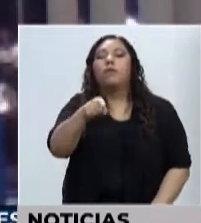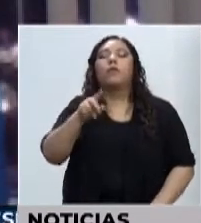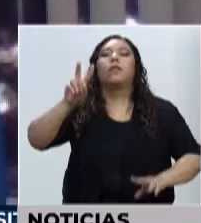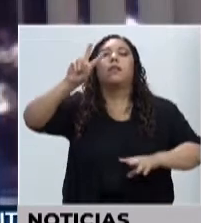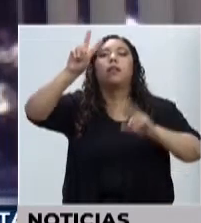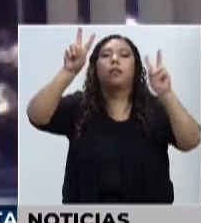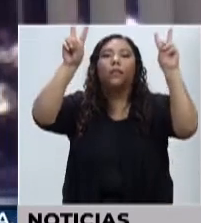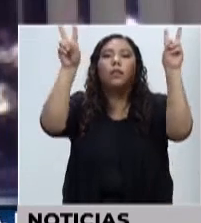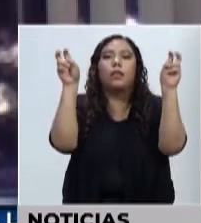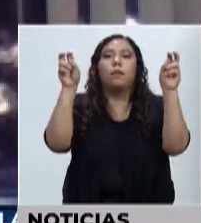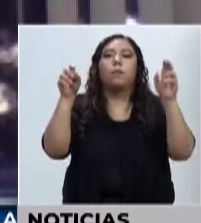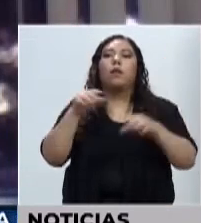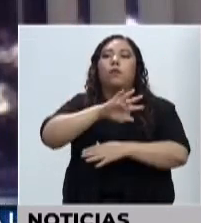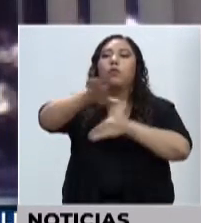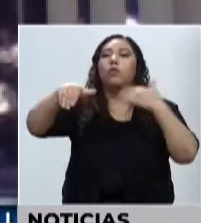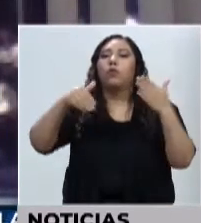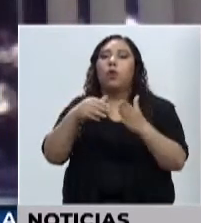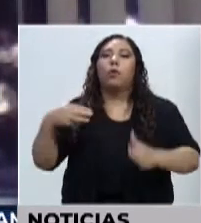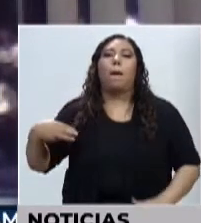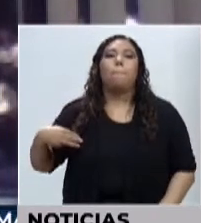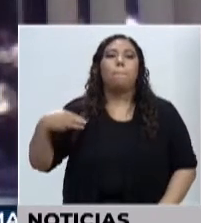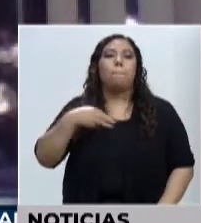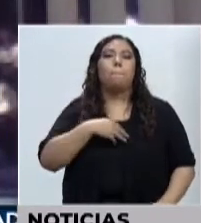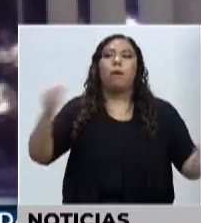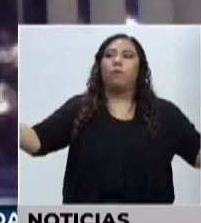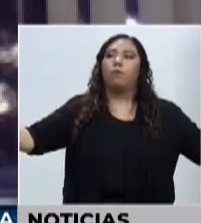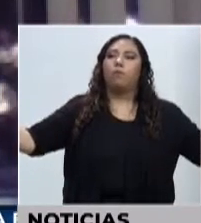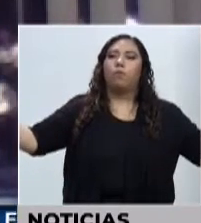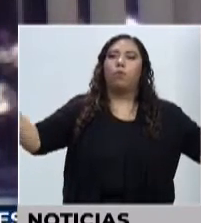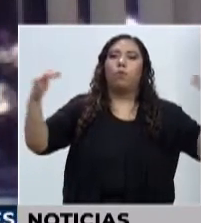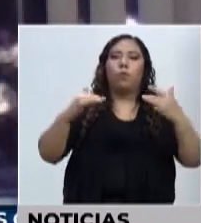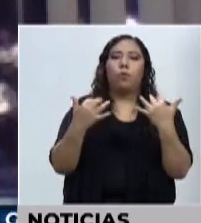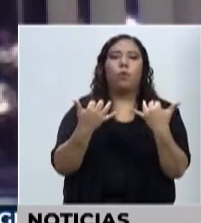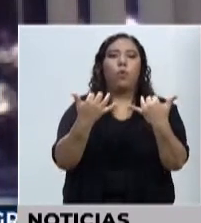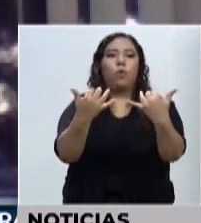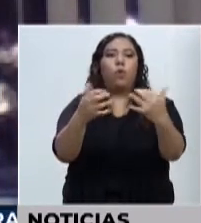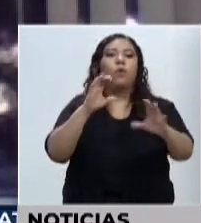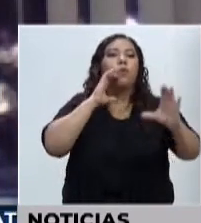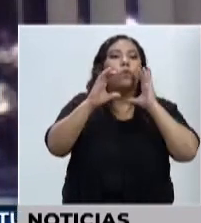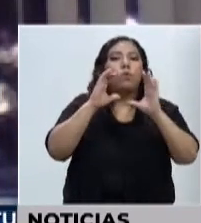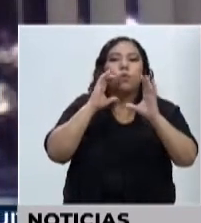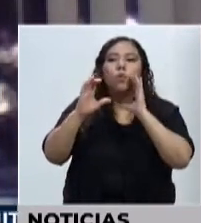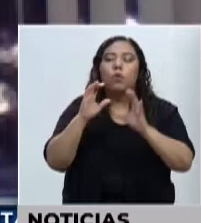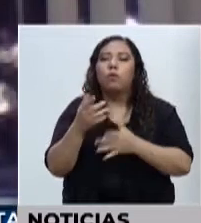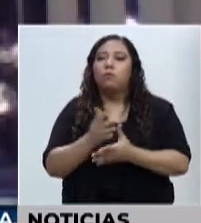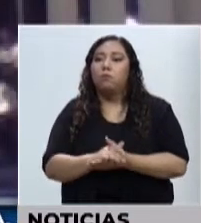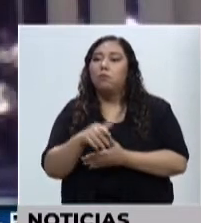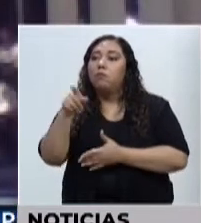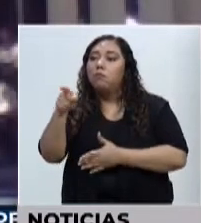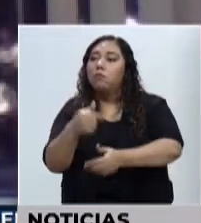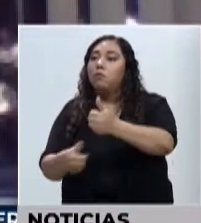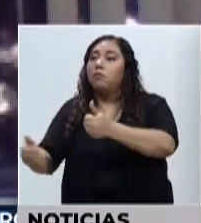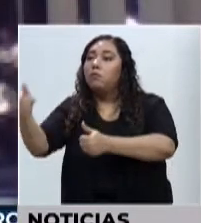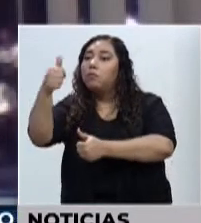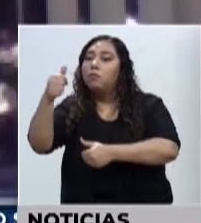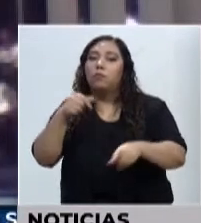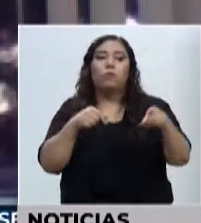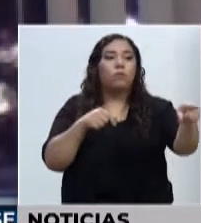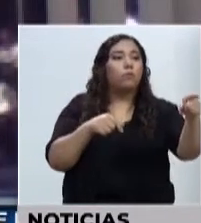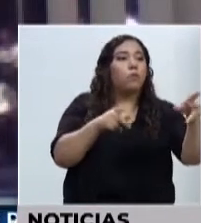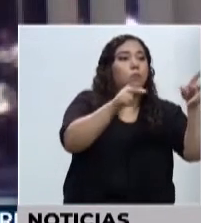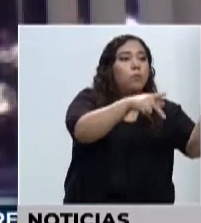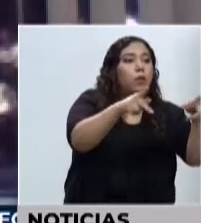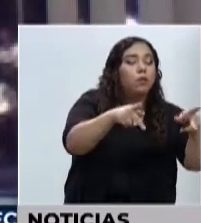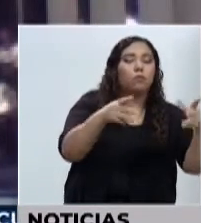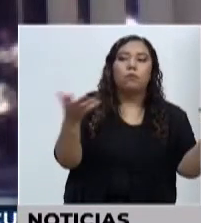para las altas autoridades, de manera que facilita la comunicación entre los dos niveles. Y así